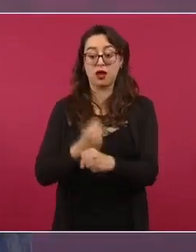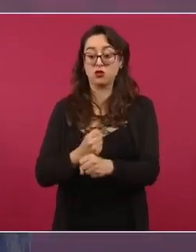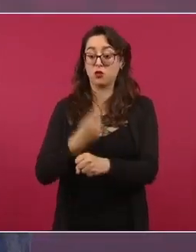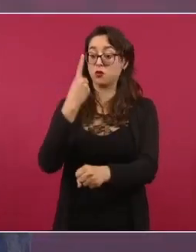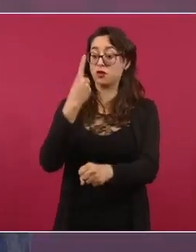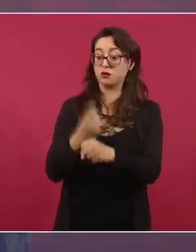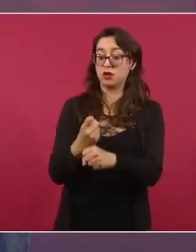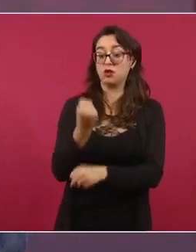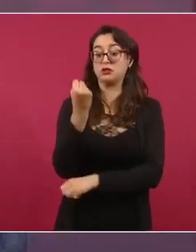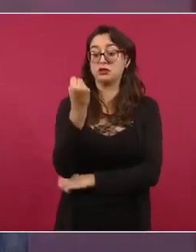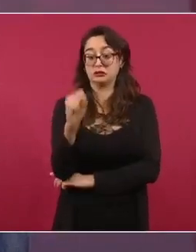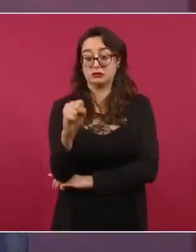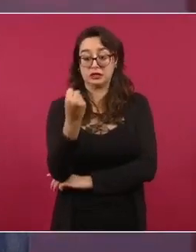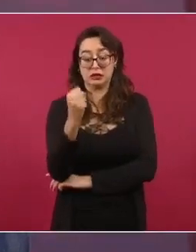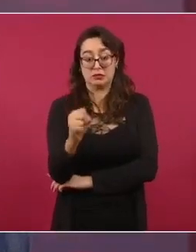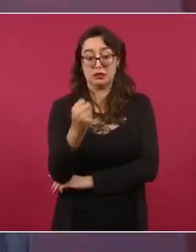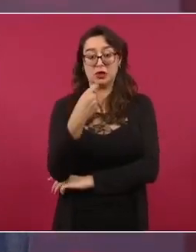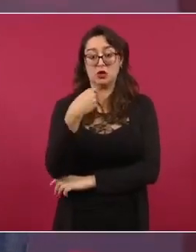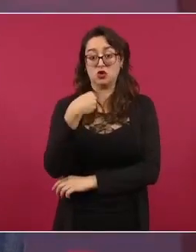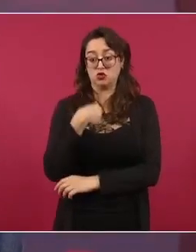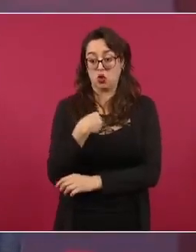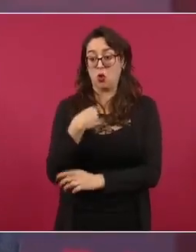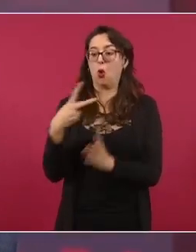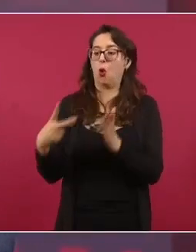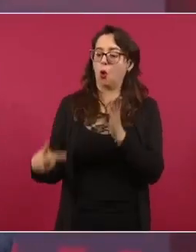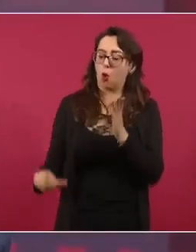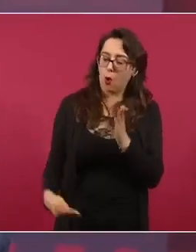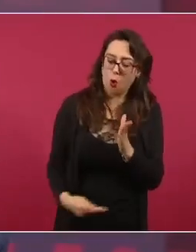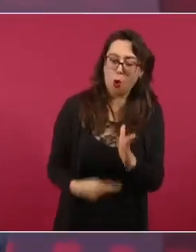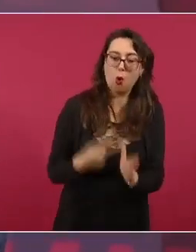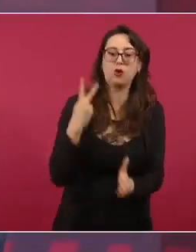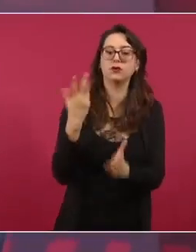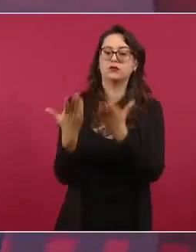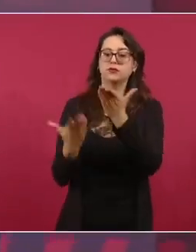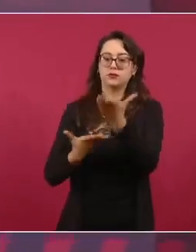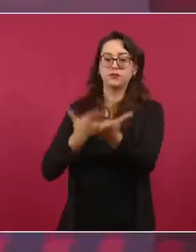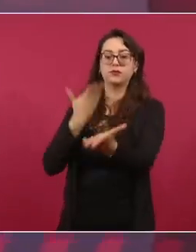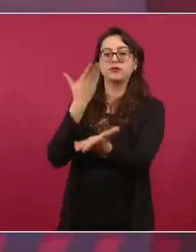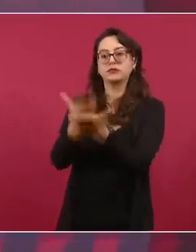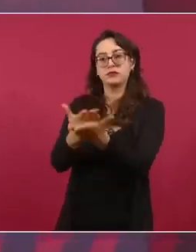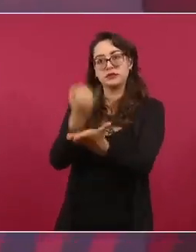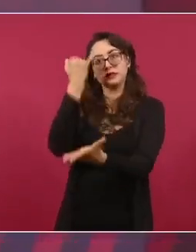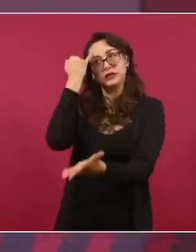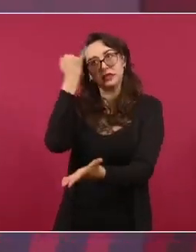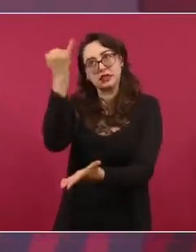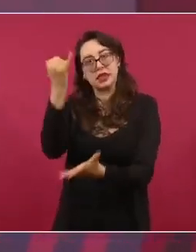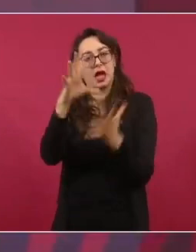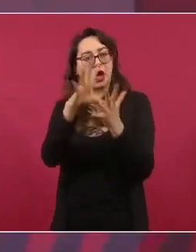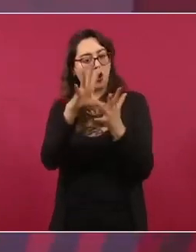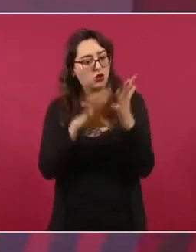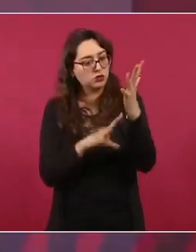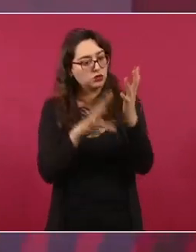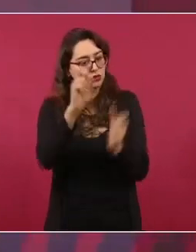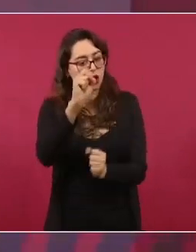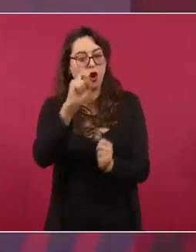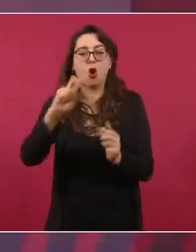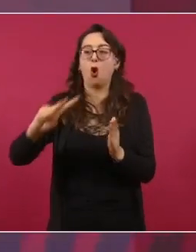presentaré una nueva iniciativa de reforma constitucional